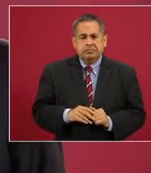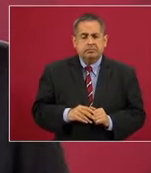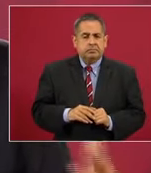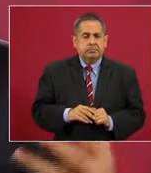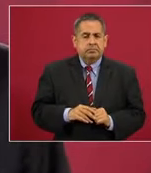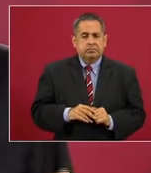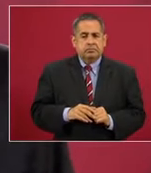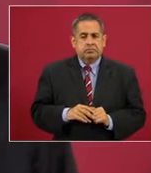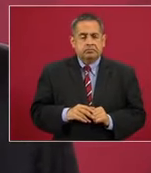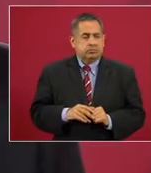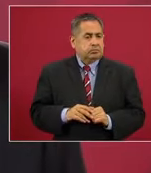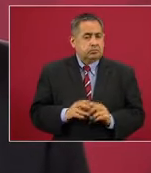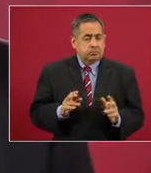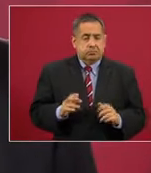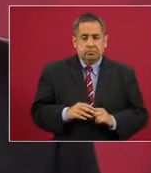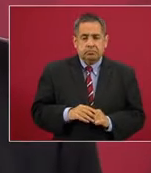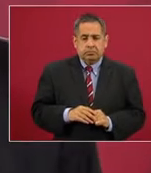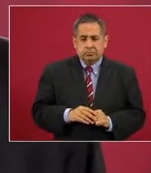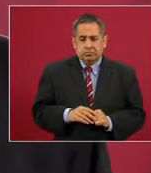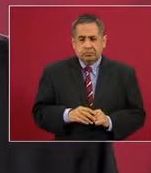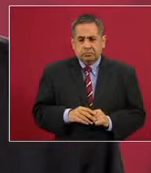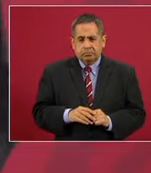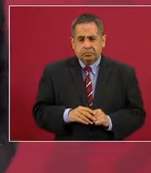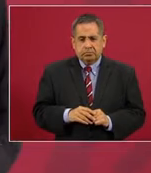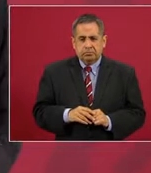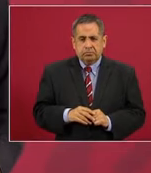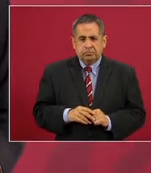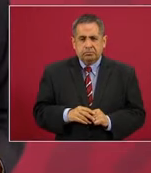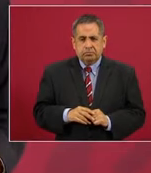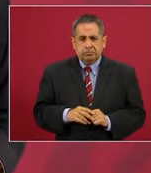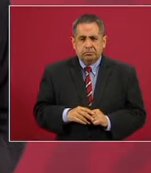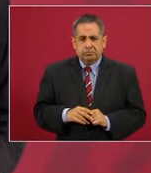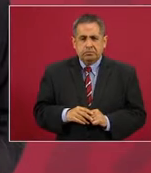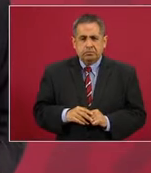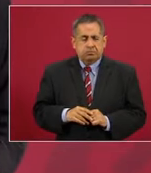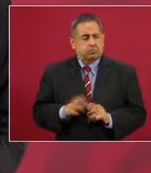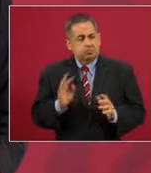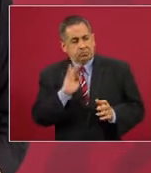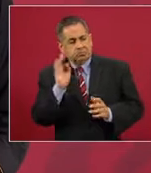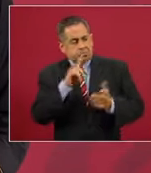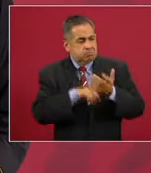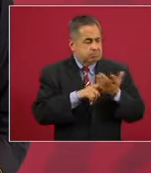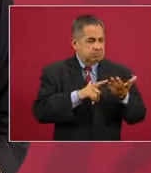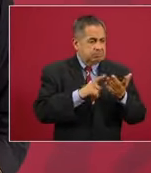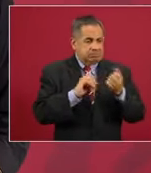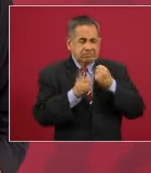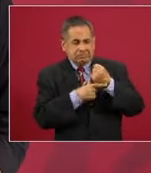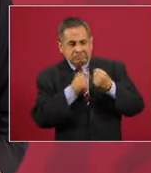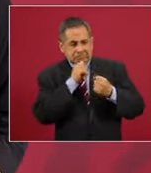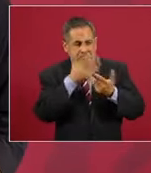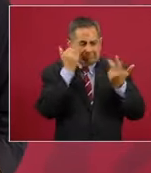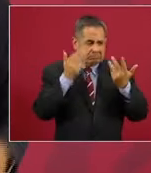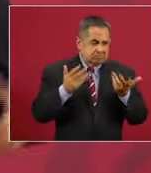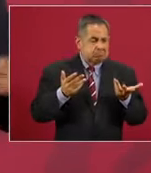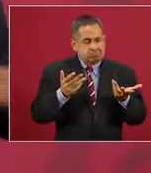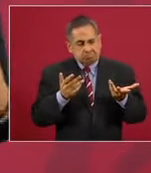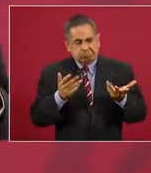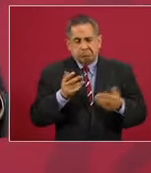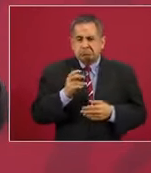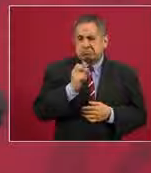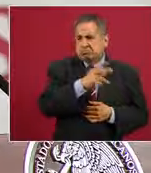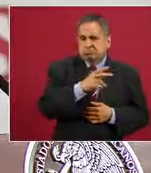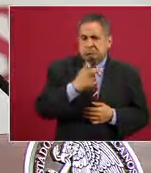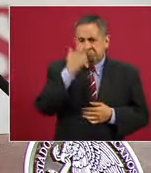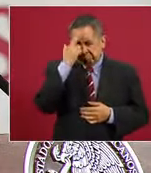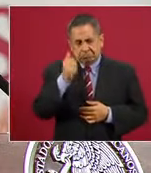pues con mucha razón la gente